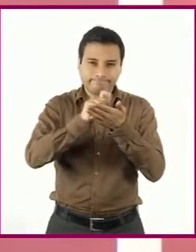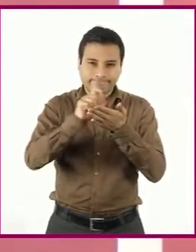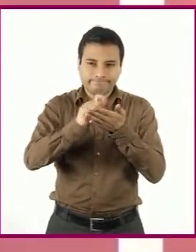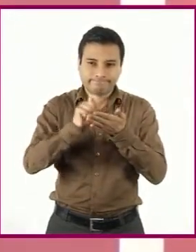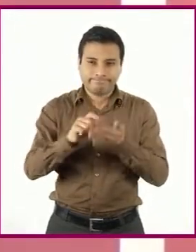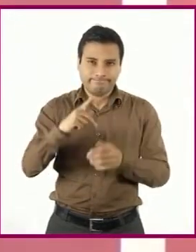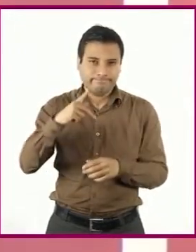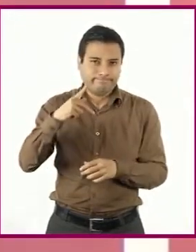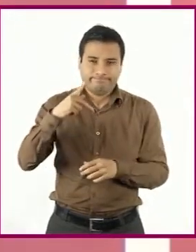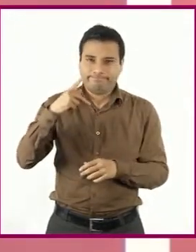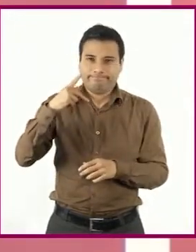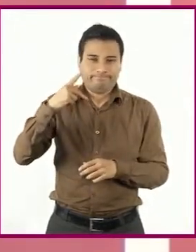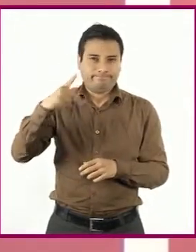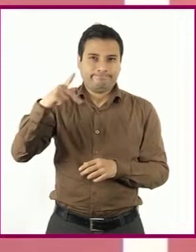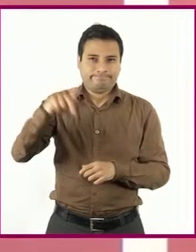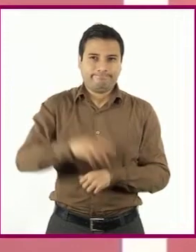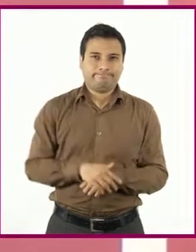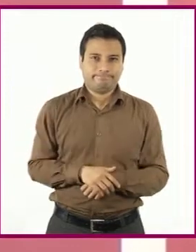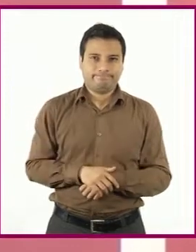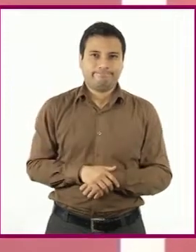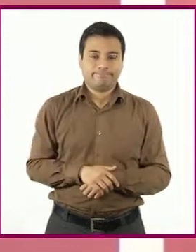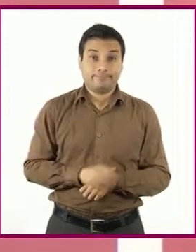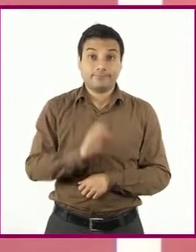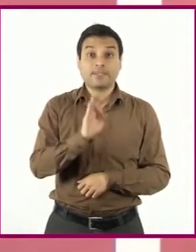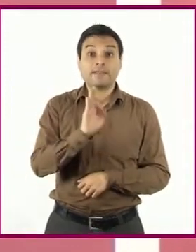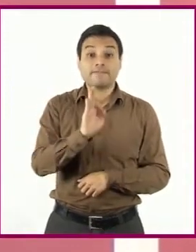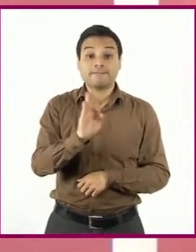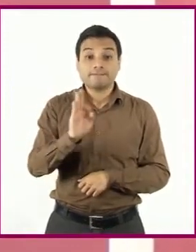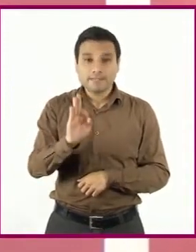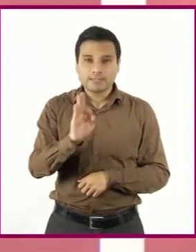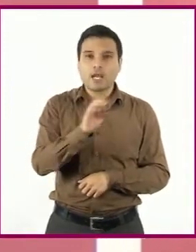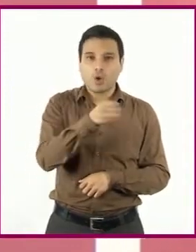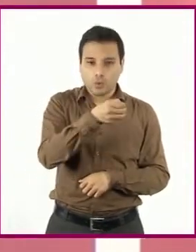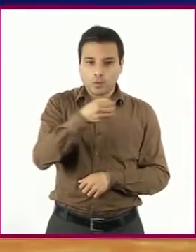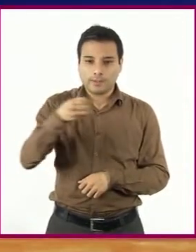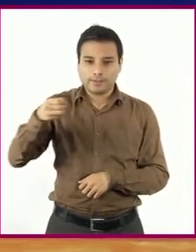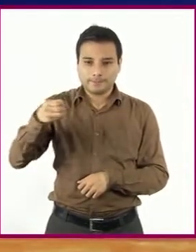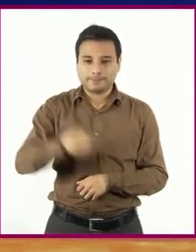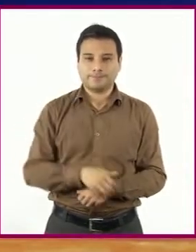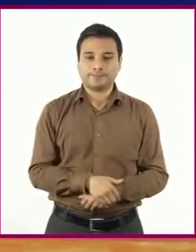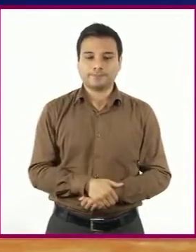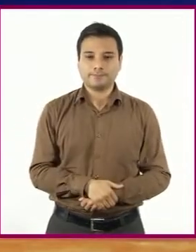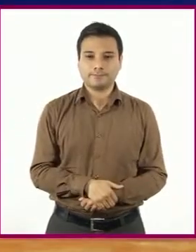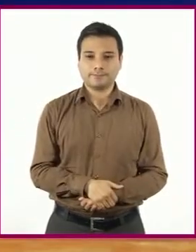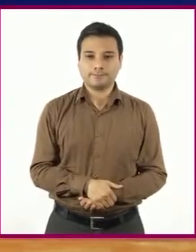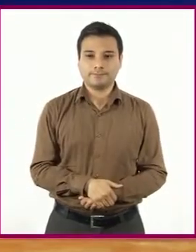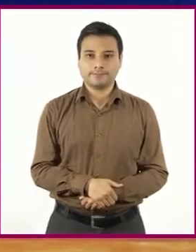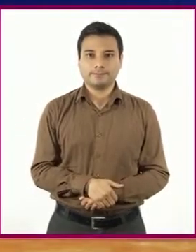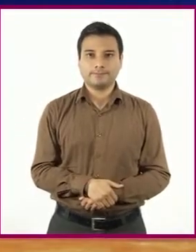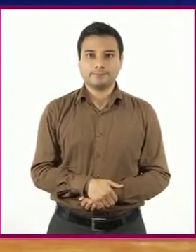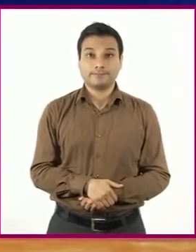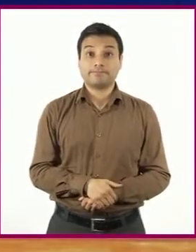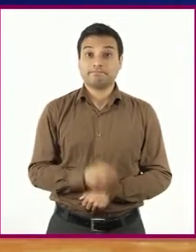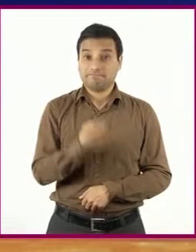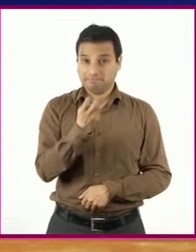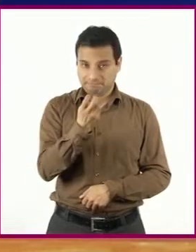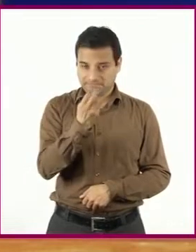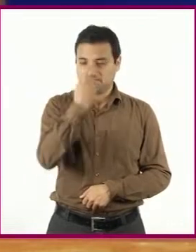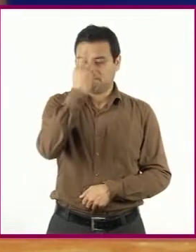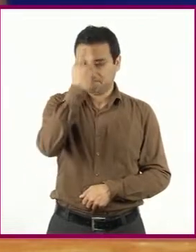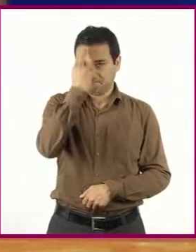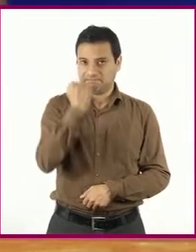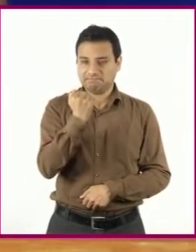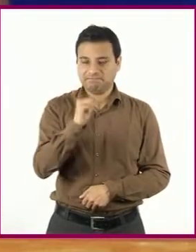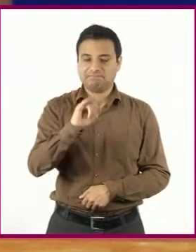persona y de forma cronológica los pasajes más significativos de su vida. Es muy cierto lo que